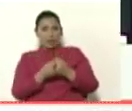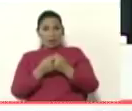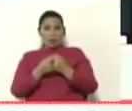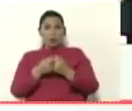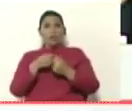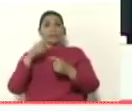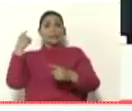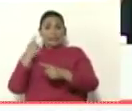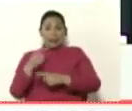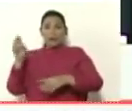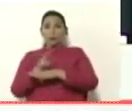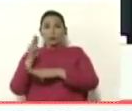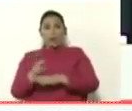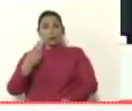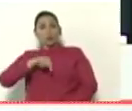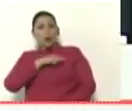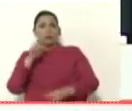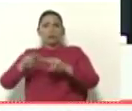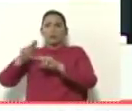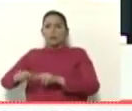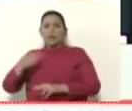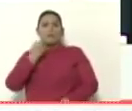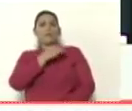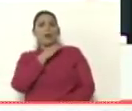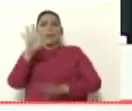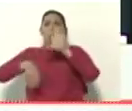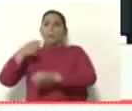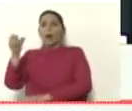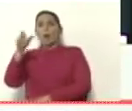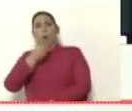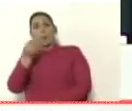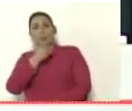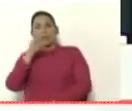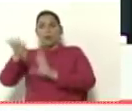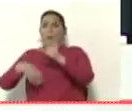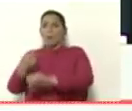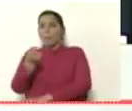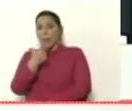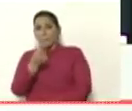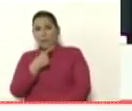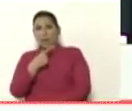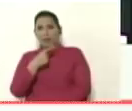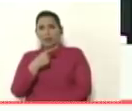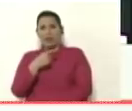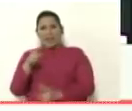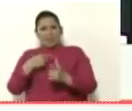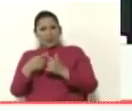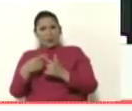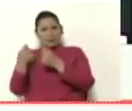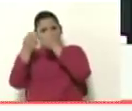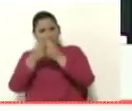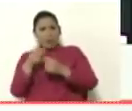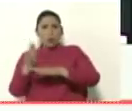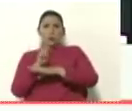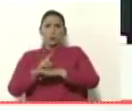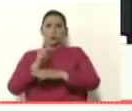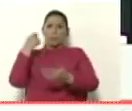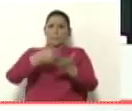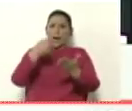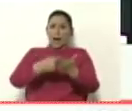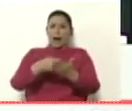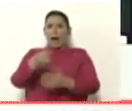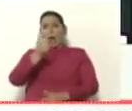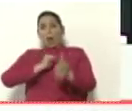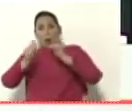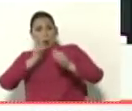nuestros niños enfermos para comprar comida para comprar medicamentos y desviarlo para pagar alcohol prostitutas